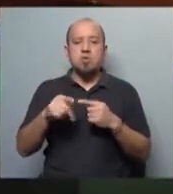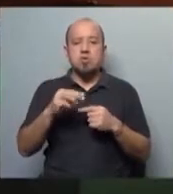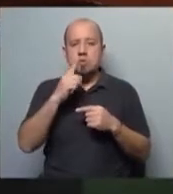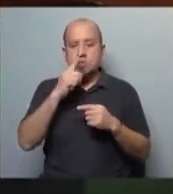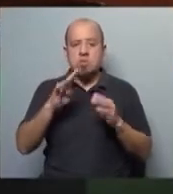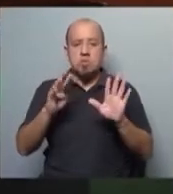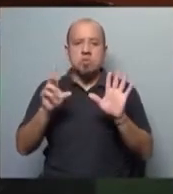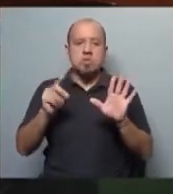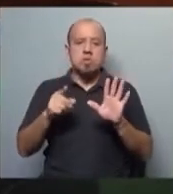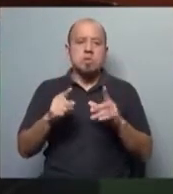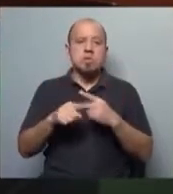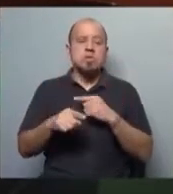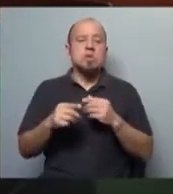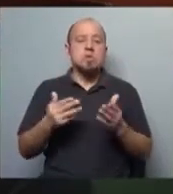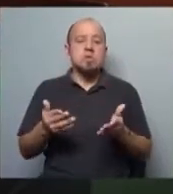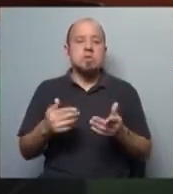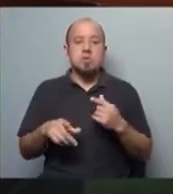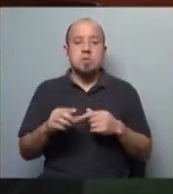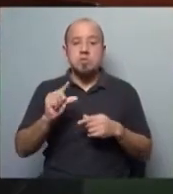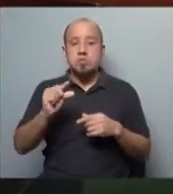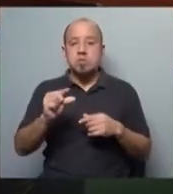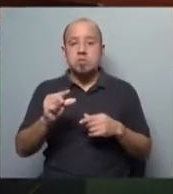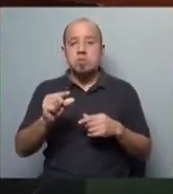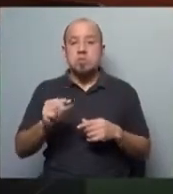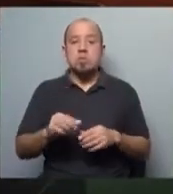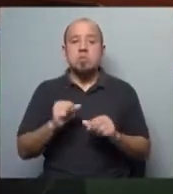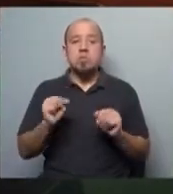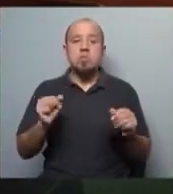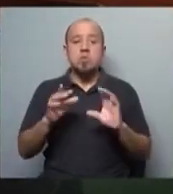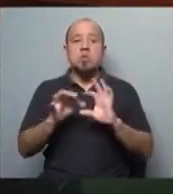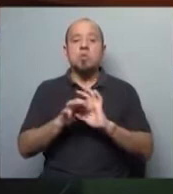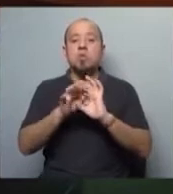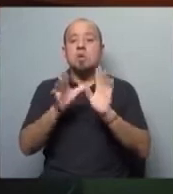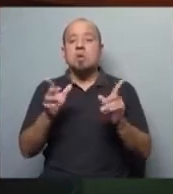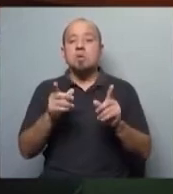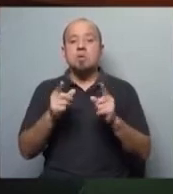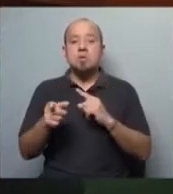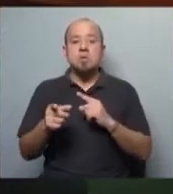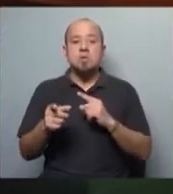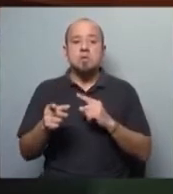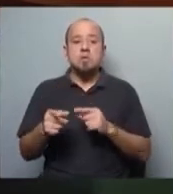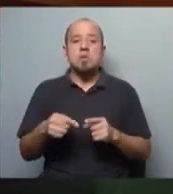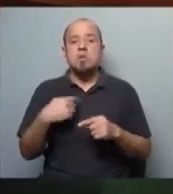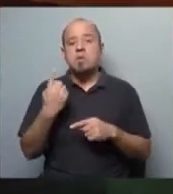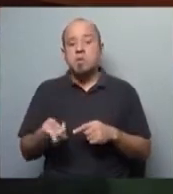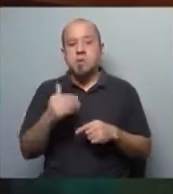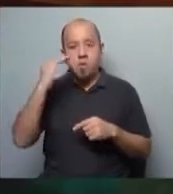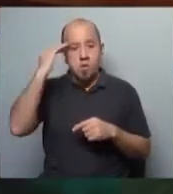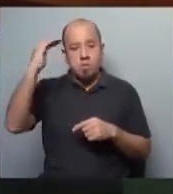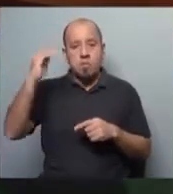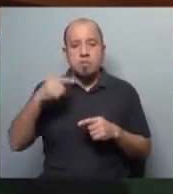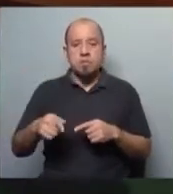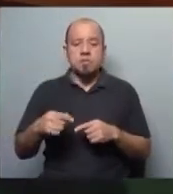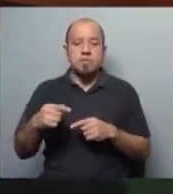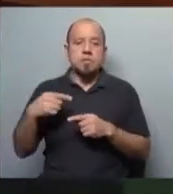80, fue muy poco el tiempo en que Haití pudo vivir en democracia. Y luego, de nuevo, militares, la herencia,